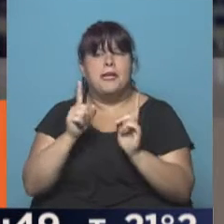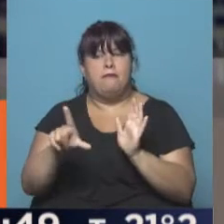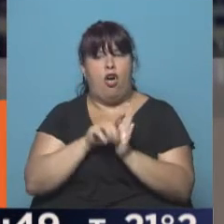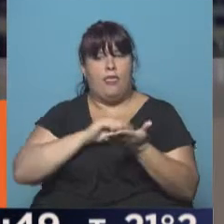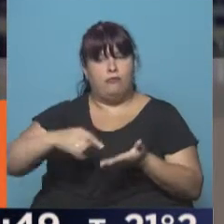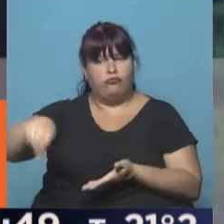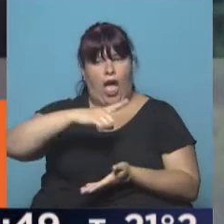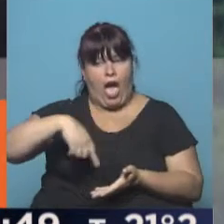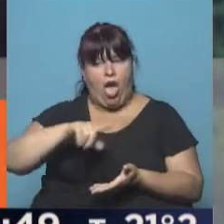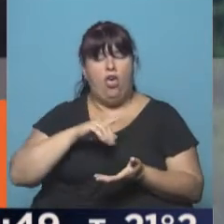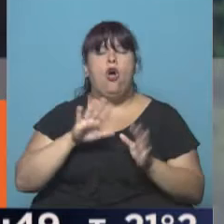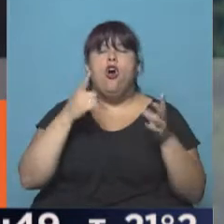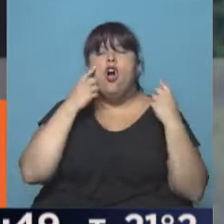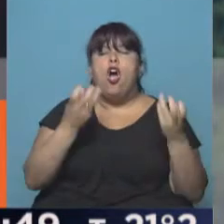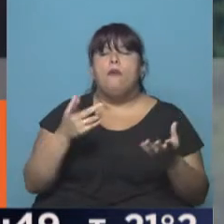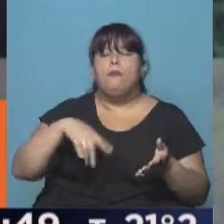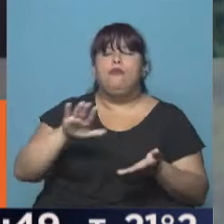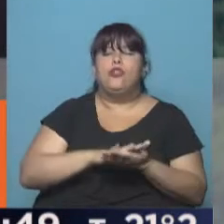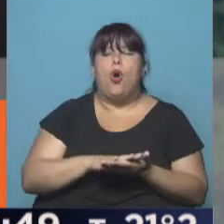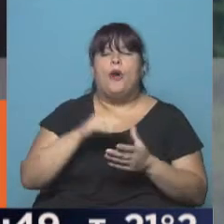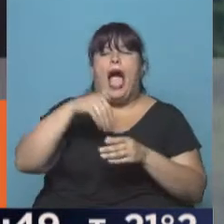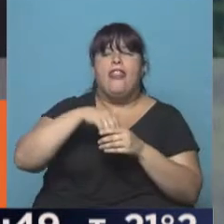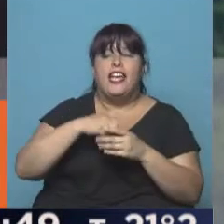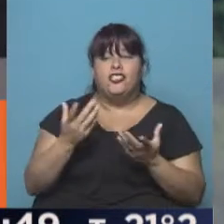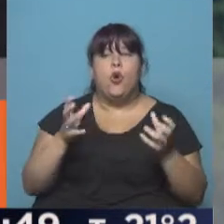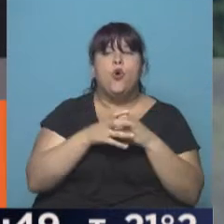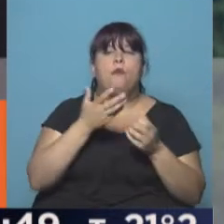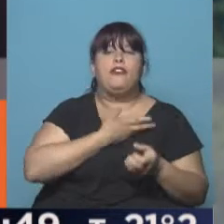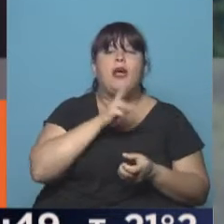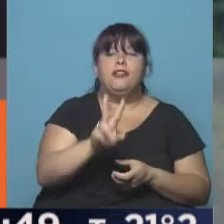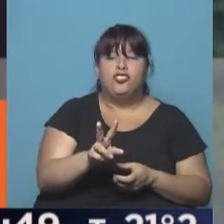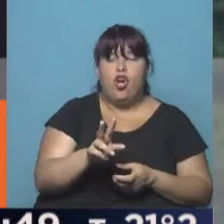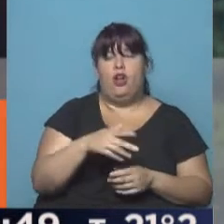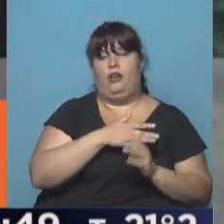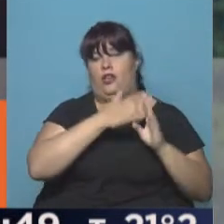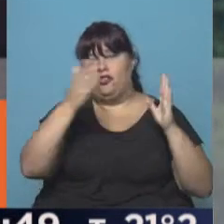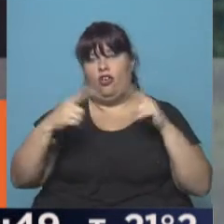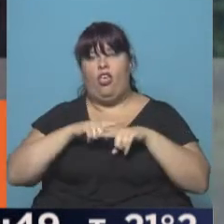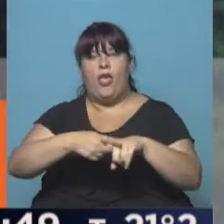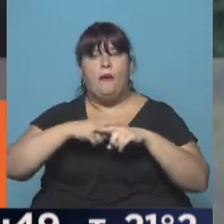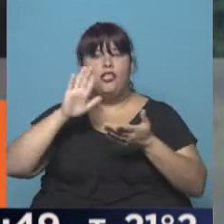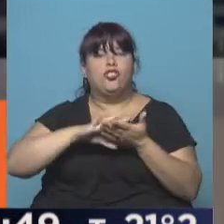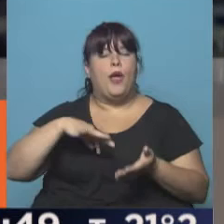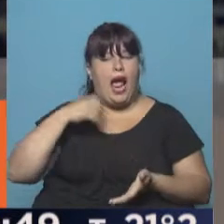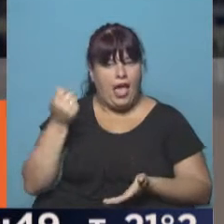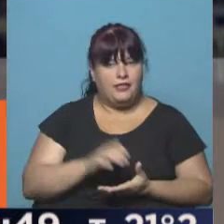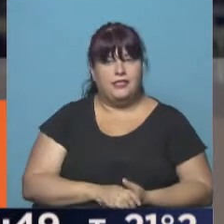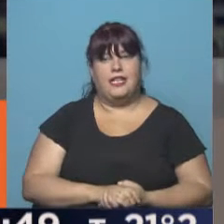legisladores. ¿Cómo ves la situación interna que queda el bloque del Frente para la Victoria después de toda esta discusión de ganancias?